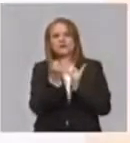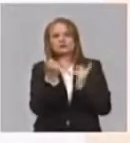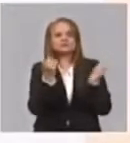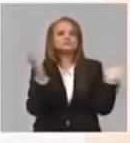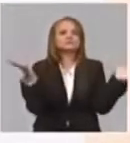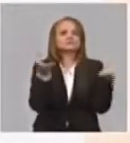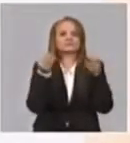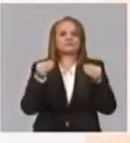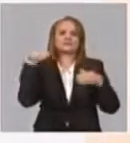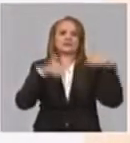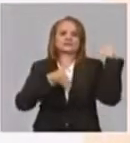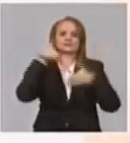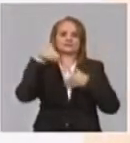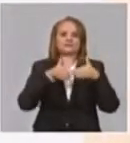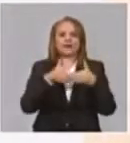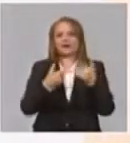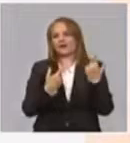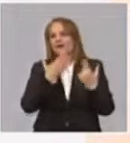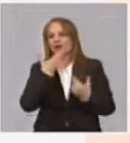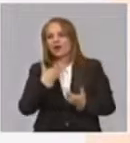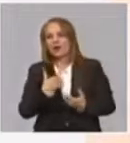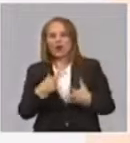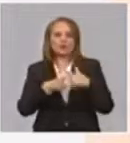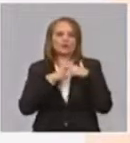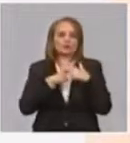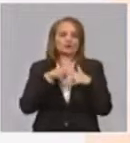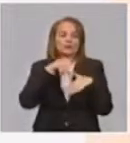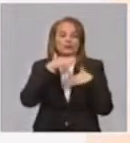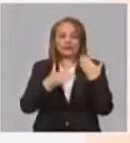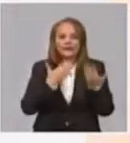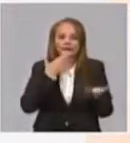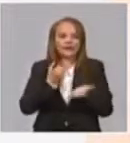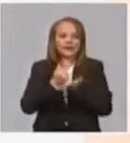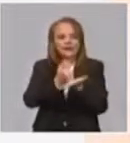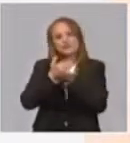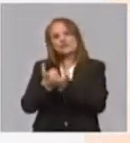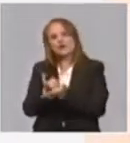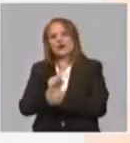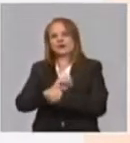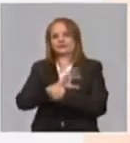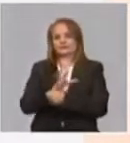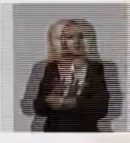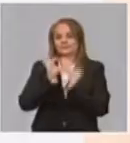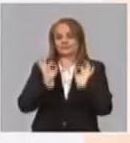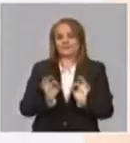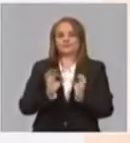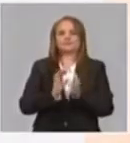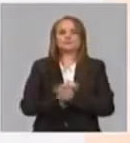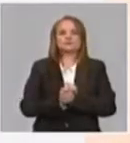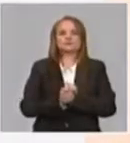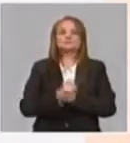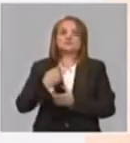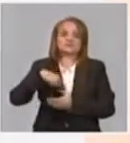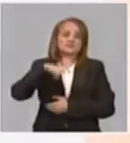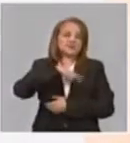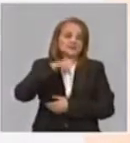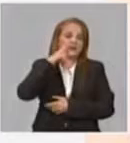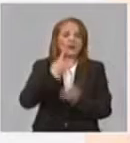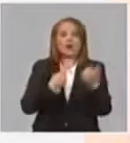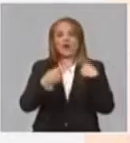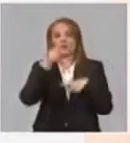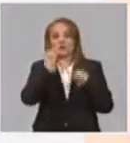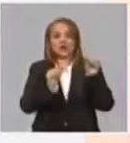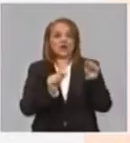participar. Porque estas cuestiones que estamos viendo acá, como ya sabemos, tienen un impacto en la persona, en el individuo.